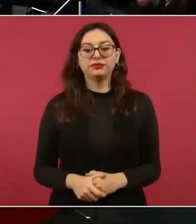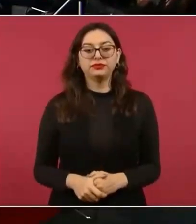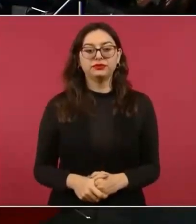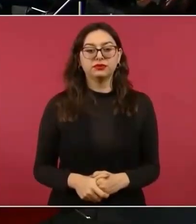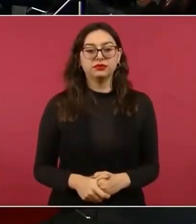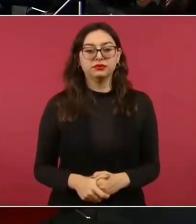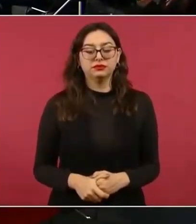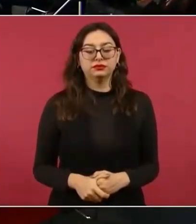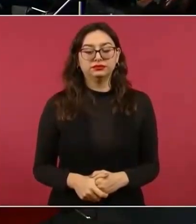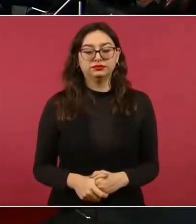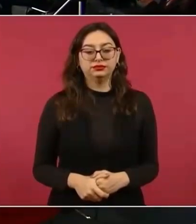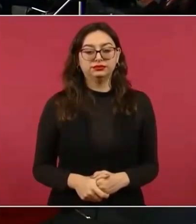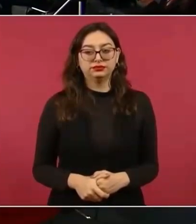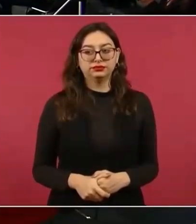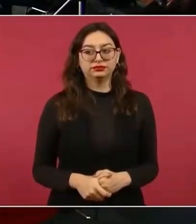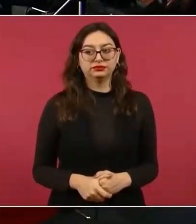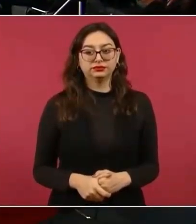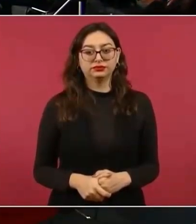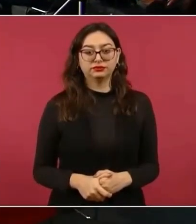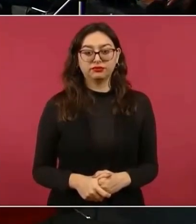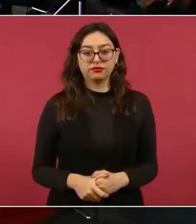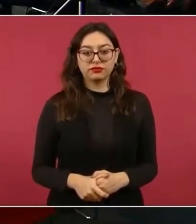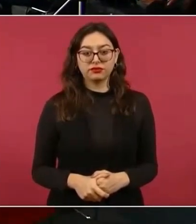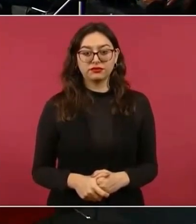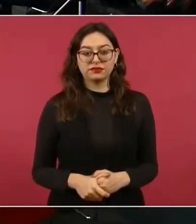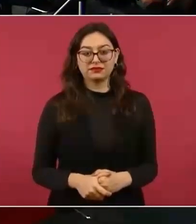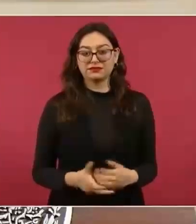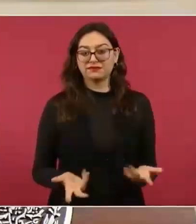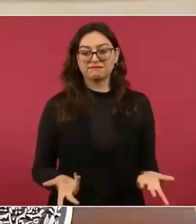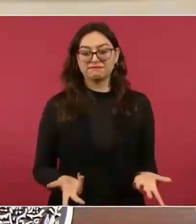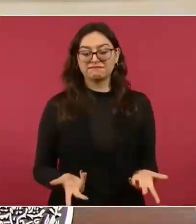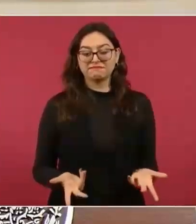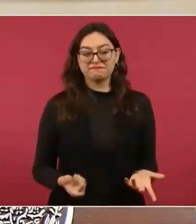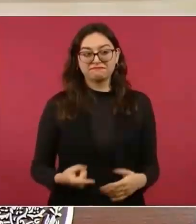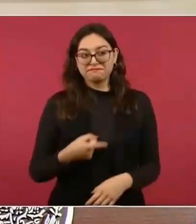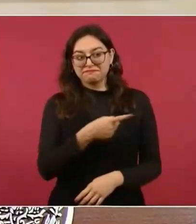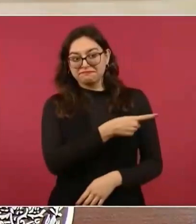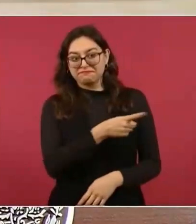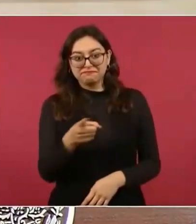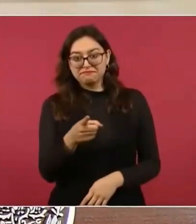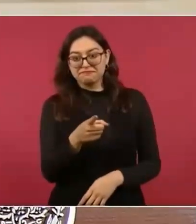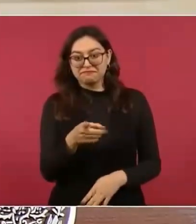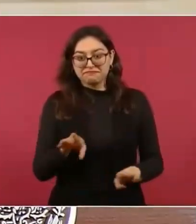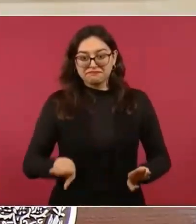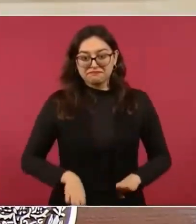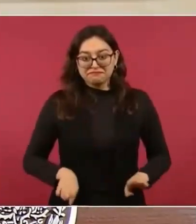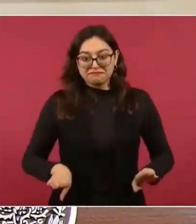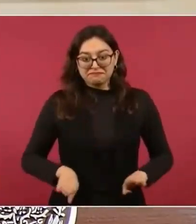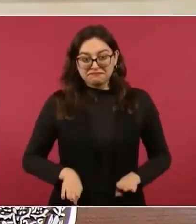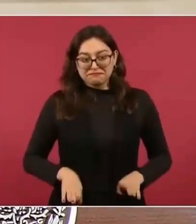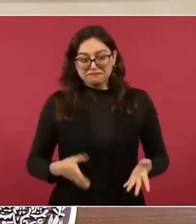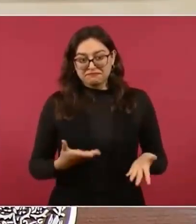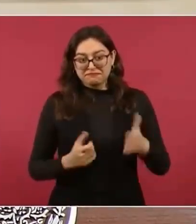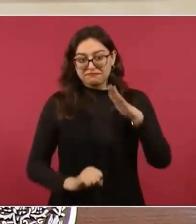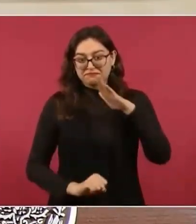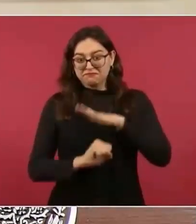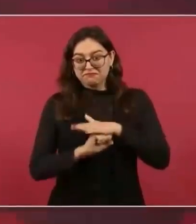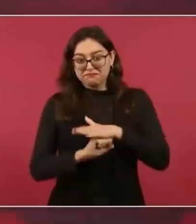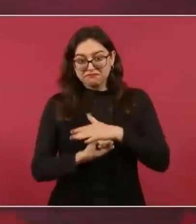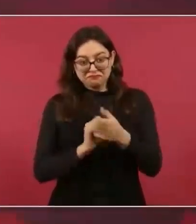¿Cuál es su sustento en ideales y en principios